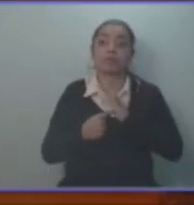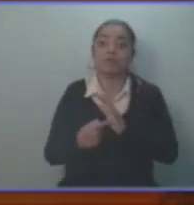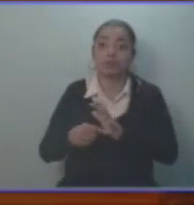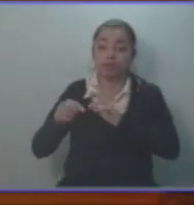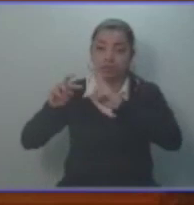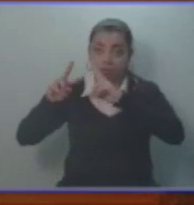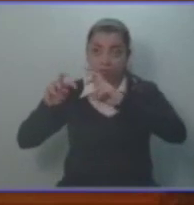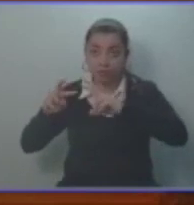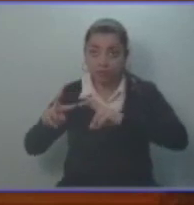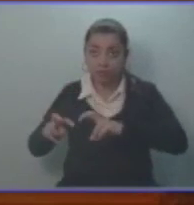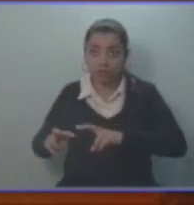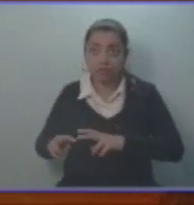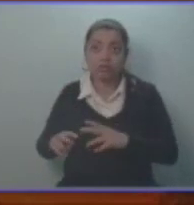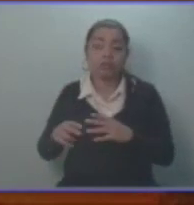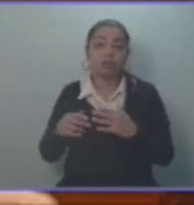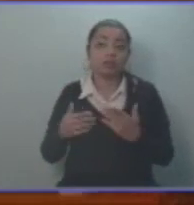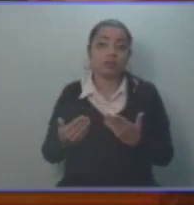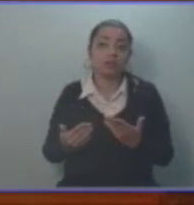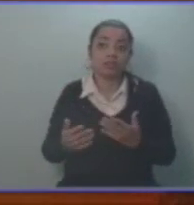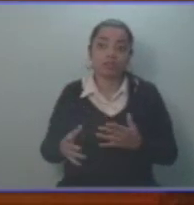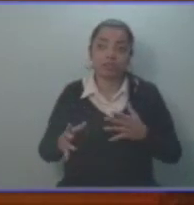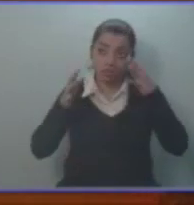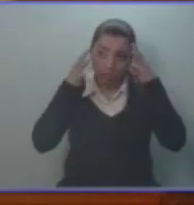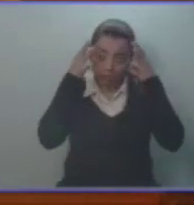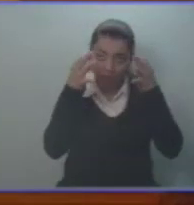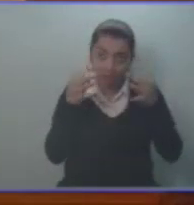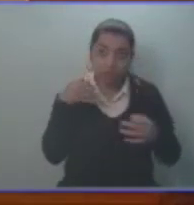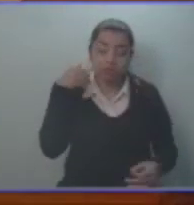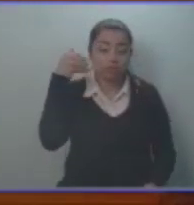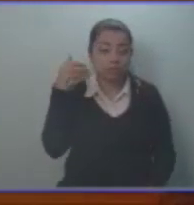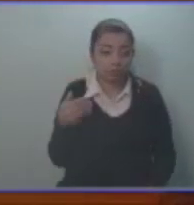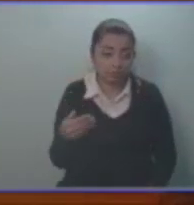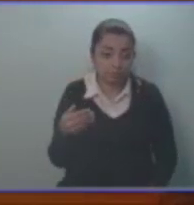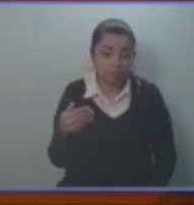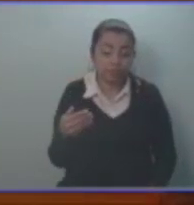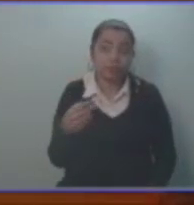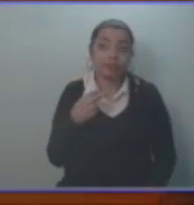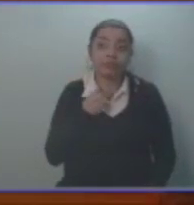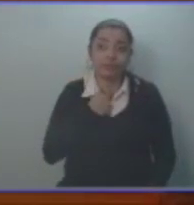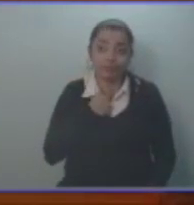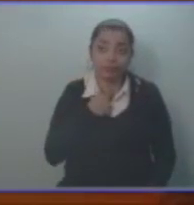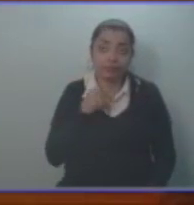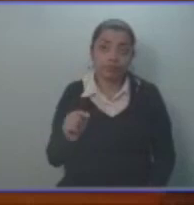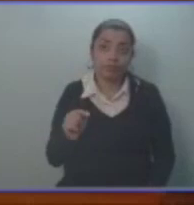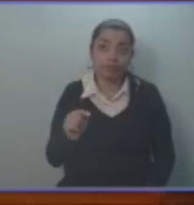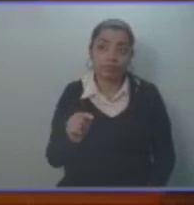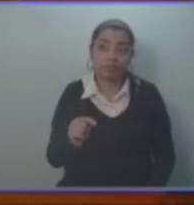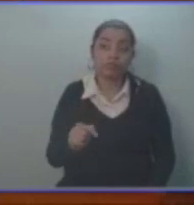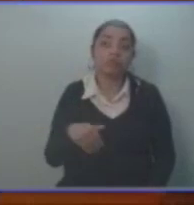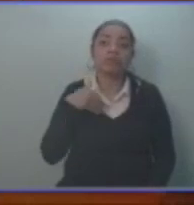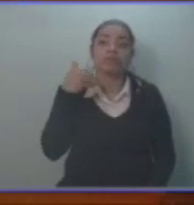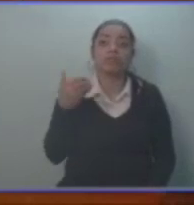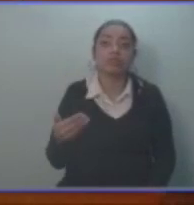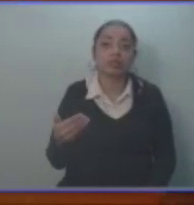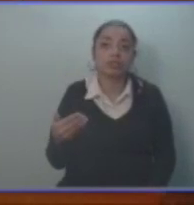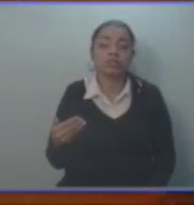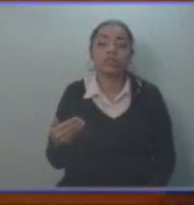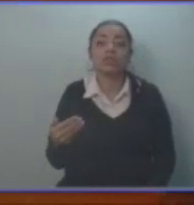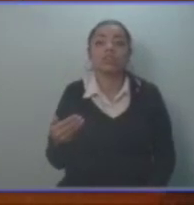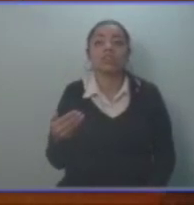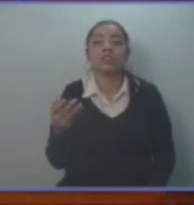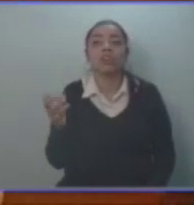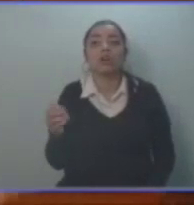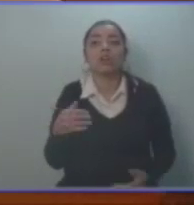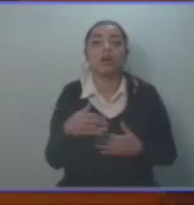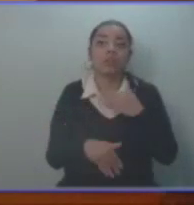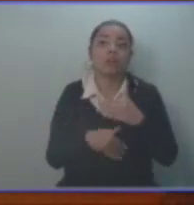correspondiente determine si esto que ha nacido con vicio se declara nulo o